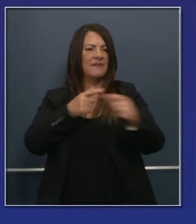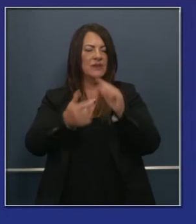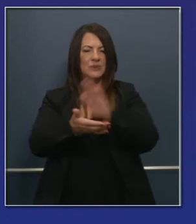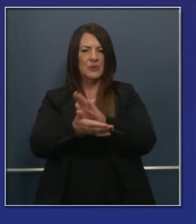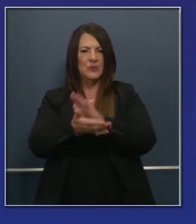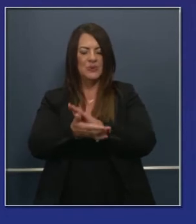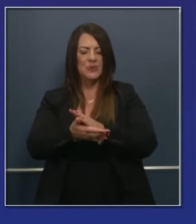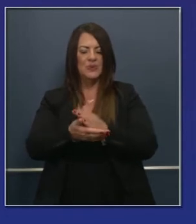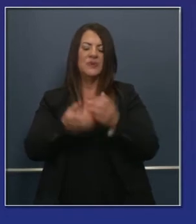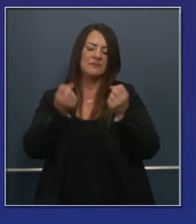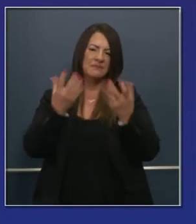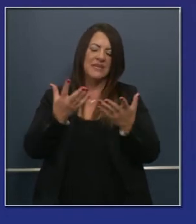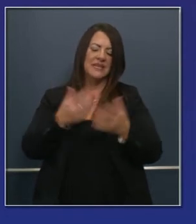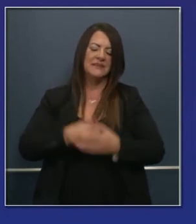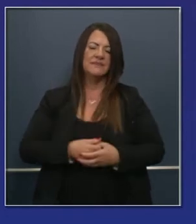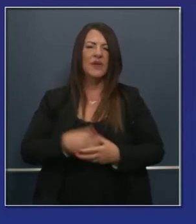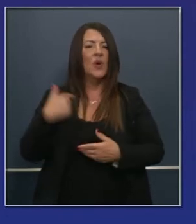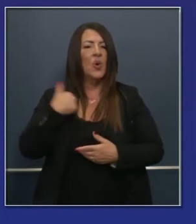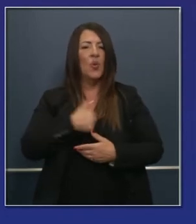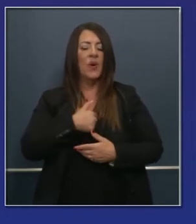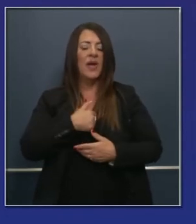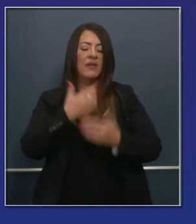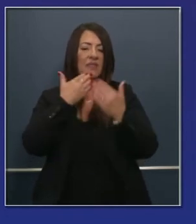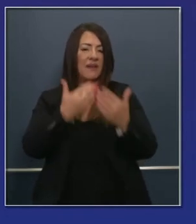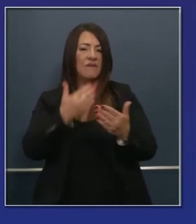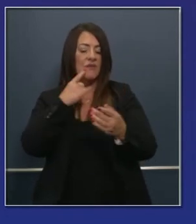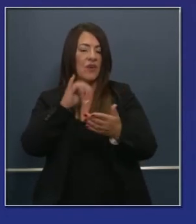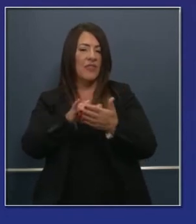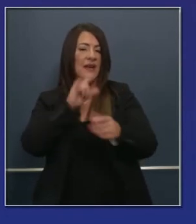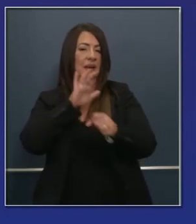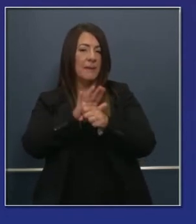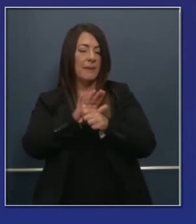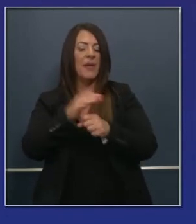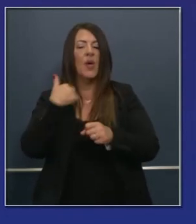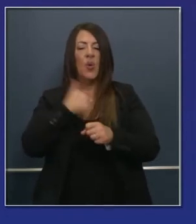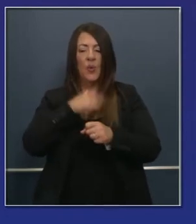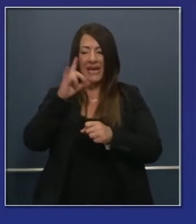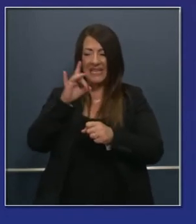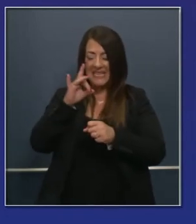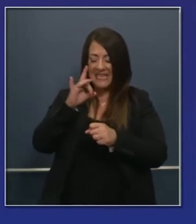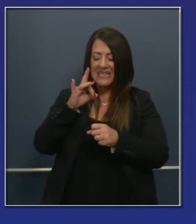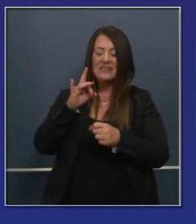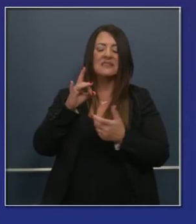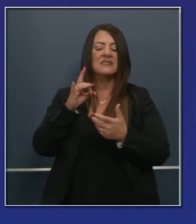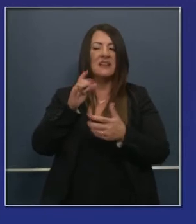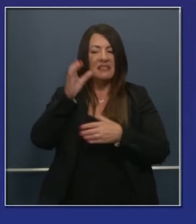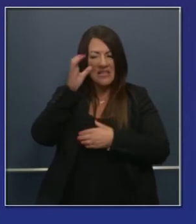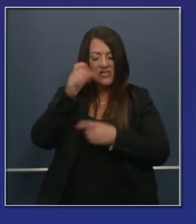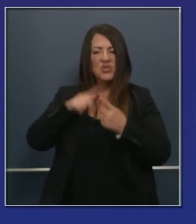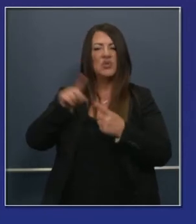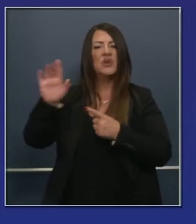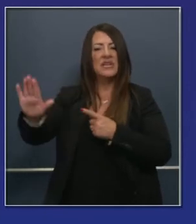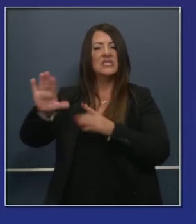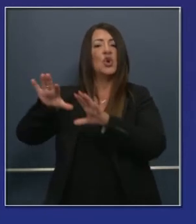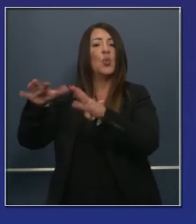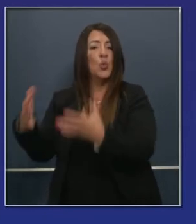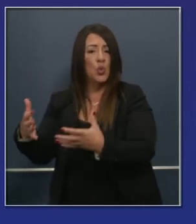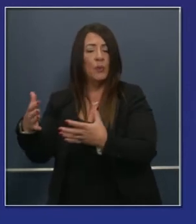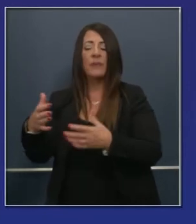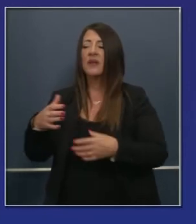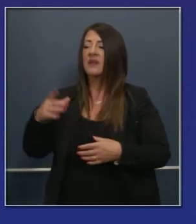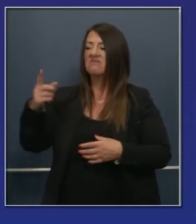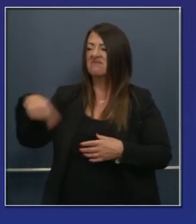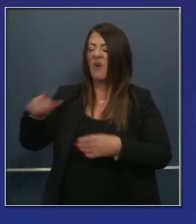este espacio. Esa es la decisión que ustedes han tomado y ese es el compromiso. Y hemos codificado gran parte de eso basado en la guía y el apoyo